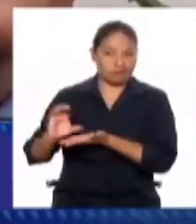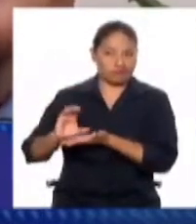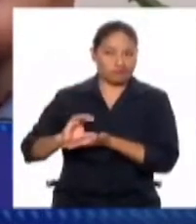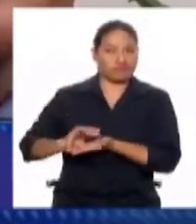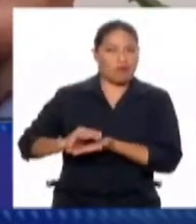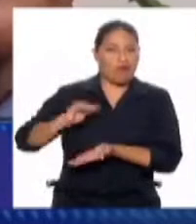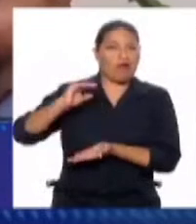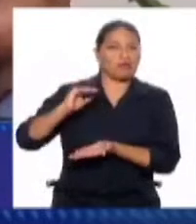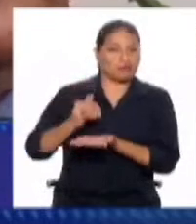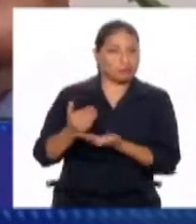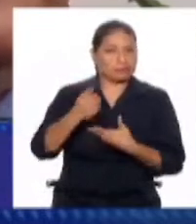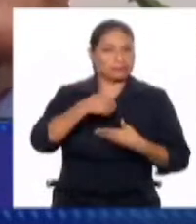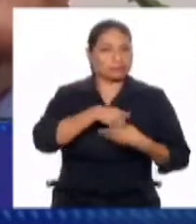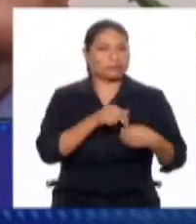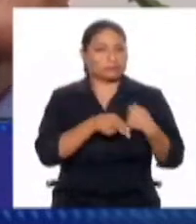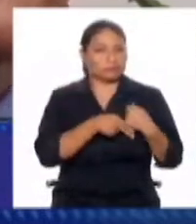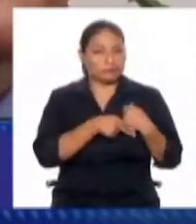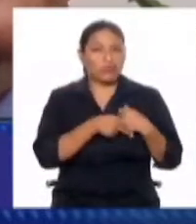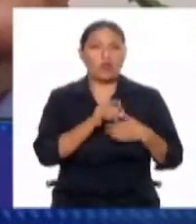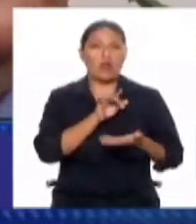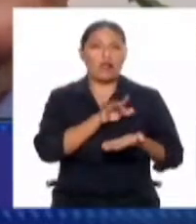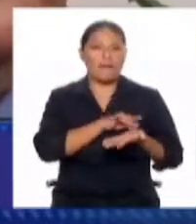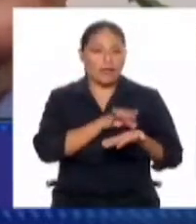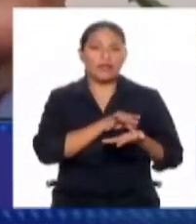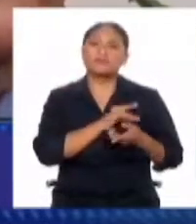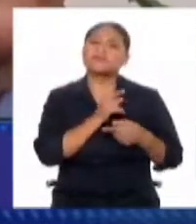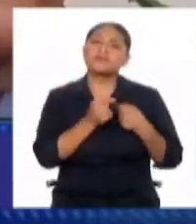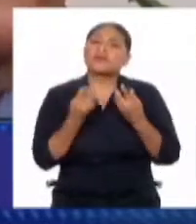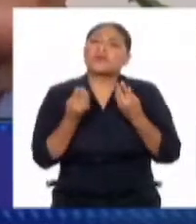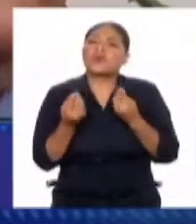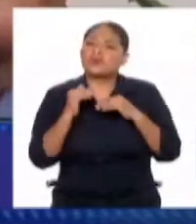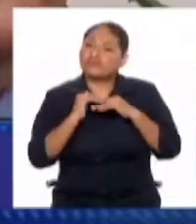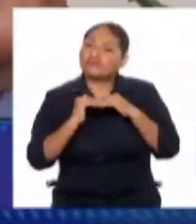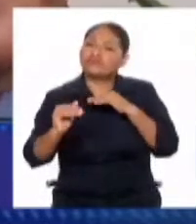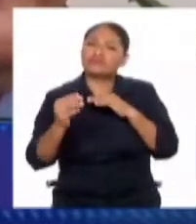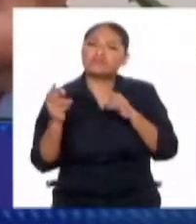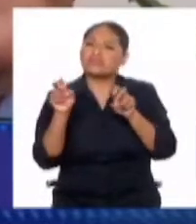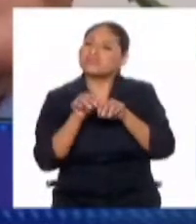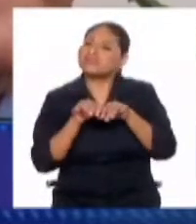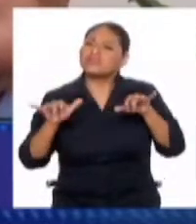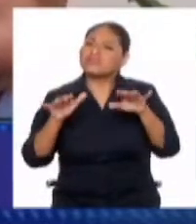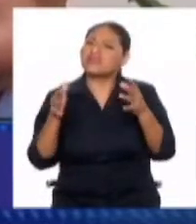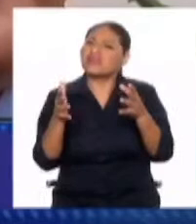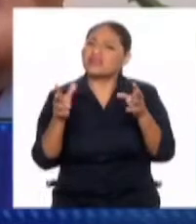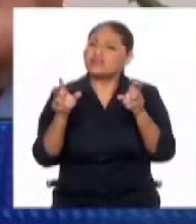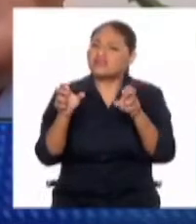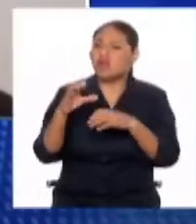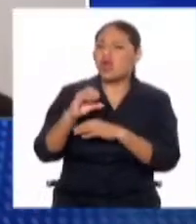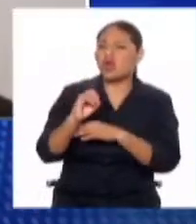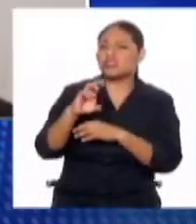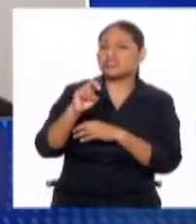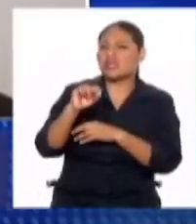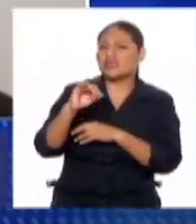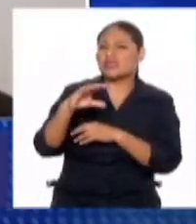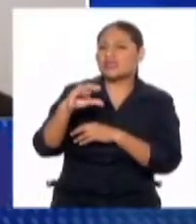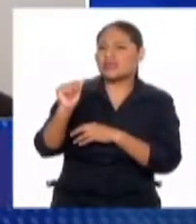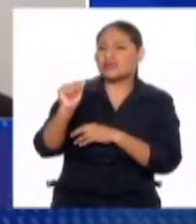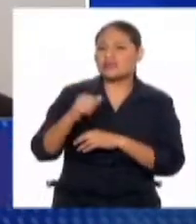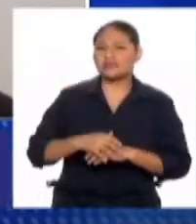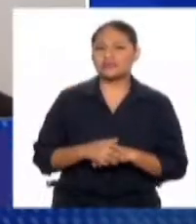siguientes días, pero el gran panorama, ¿en qué consiste ese caso? Coincente en una